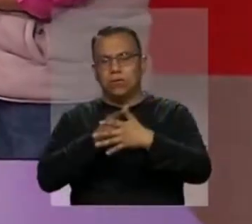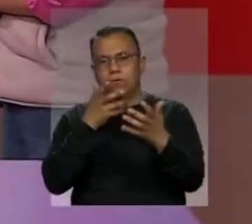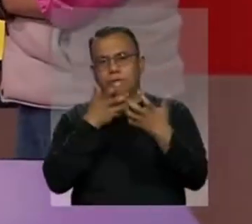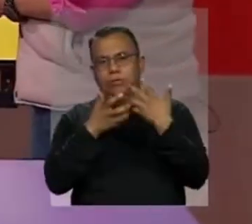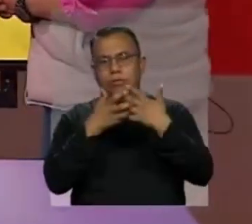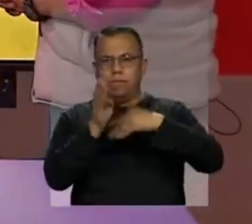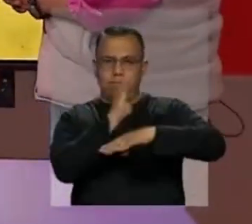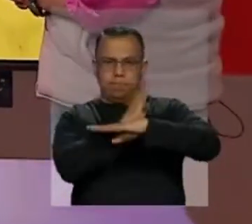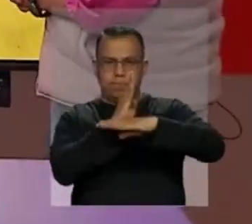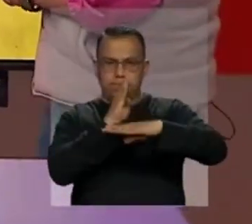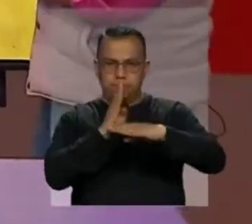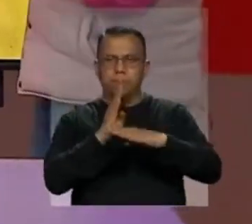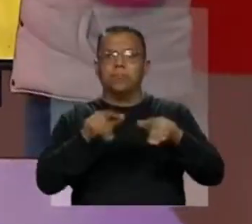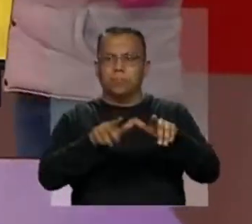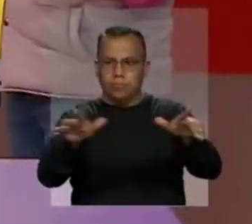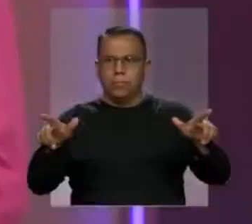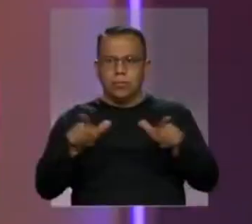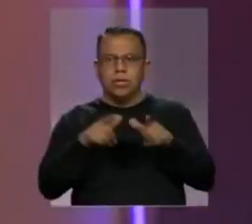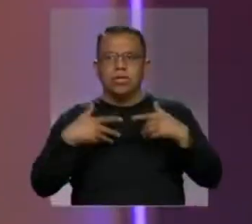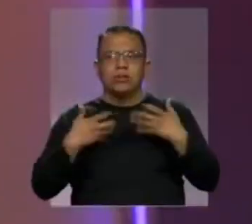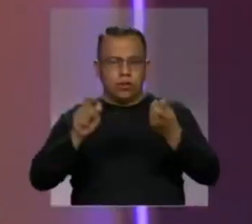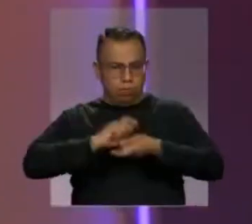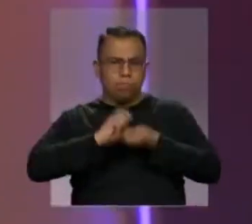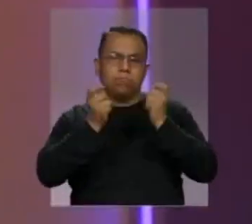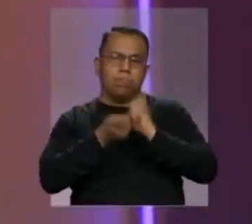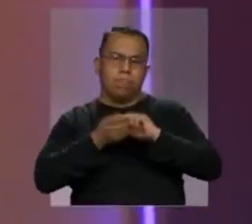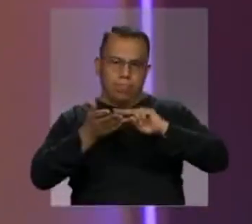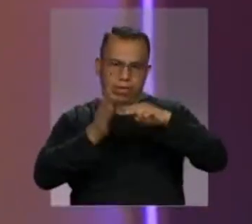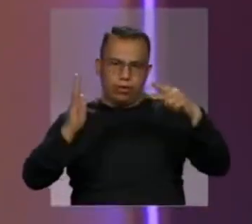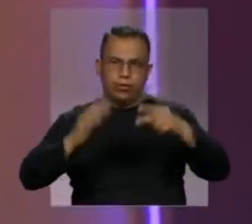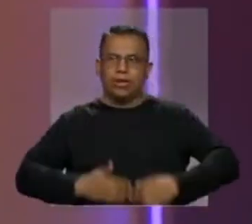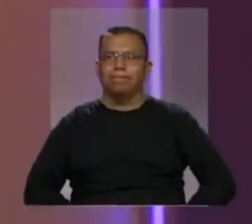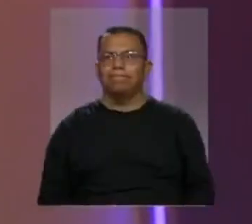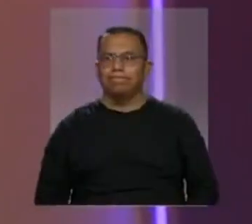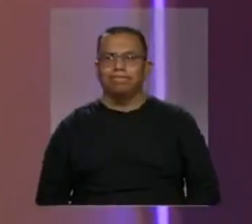distrital de bibliotecas espacios no convencionales porque yo los quiero transformar en tecnología